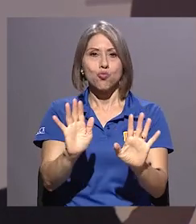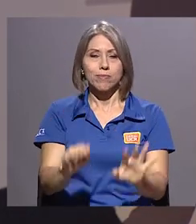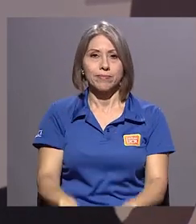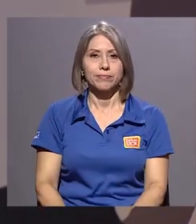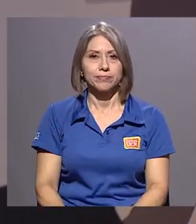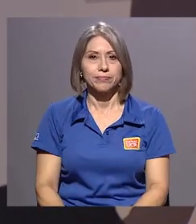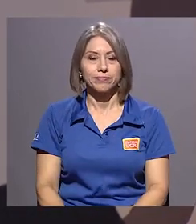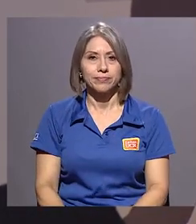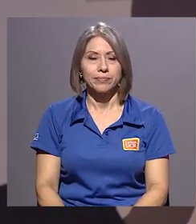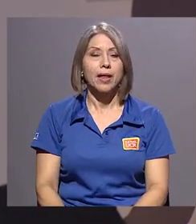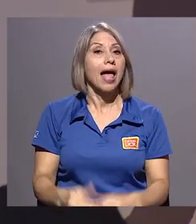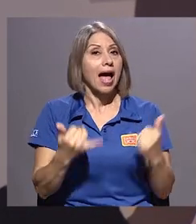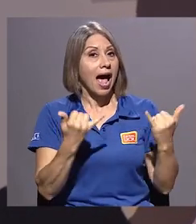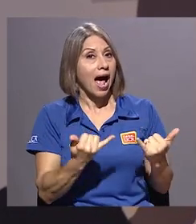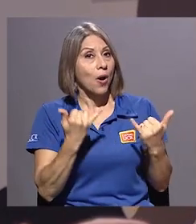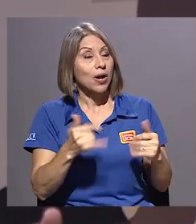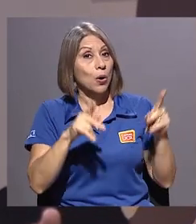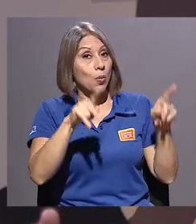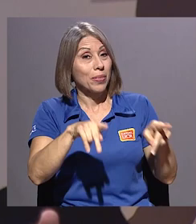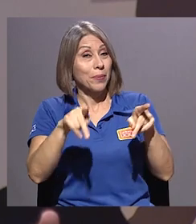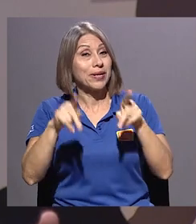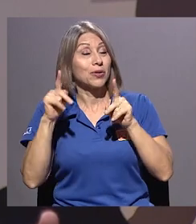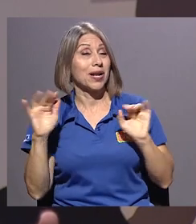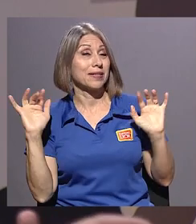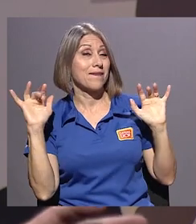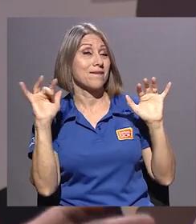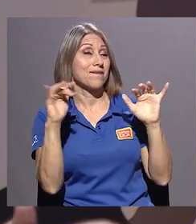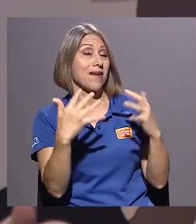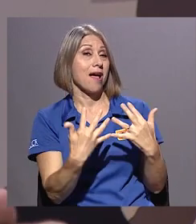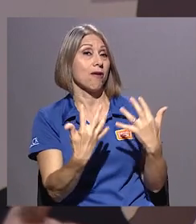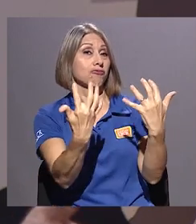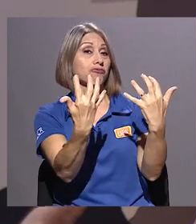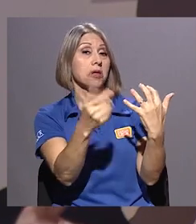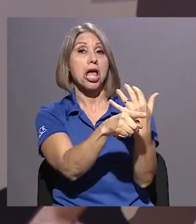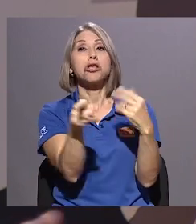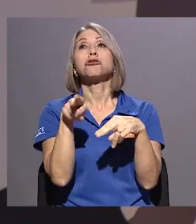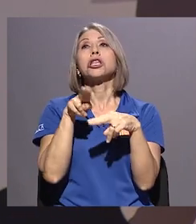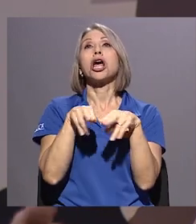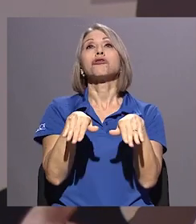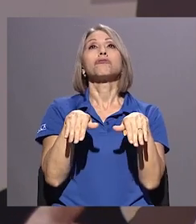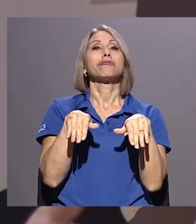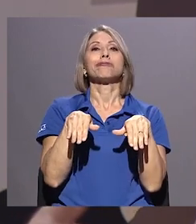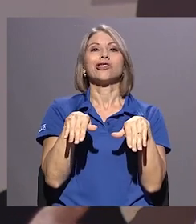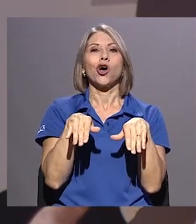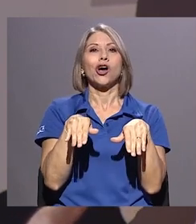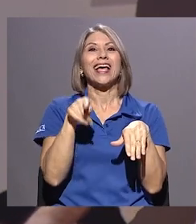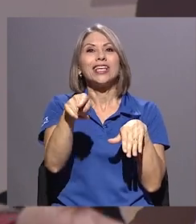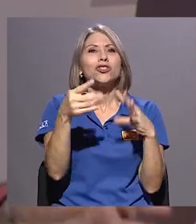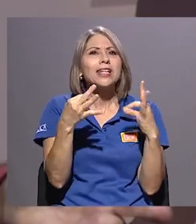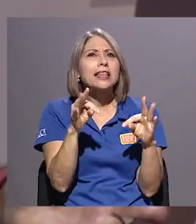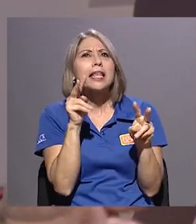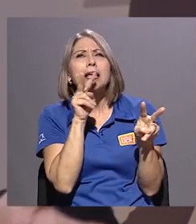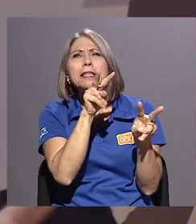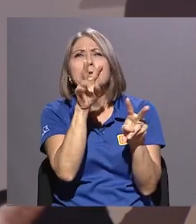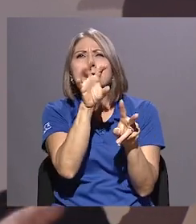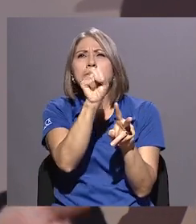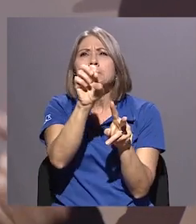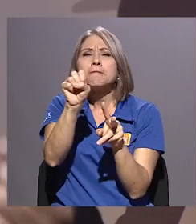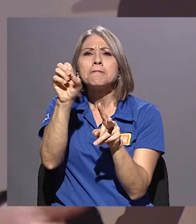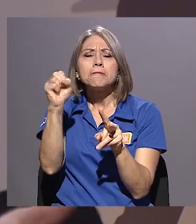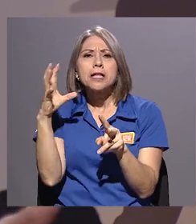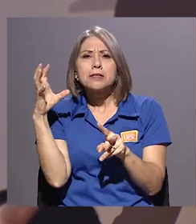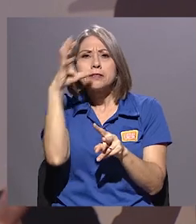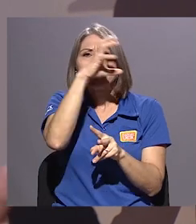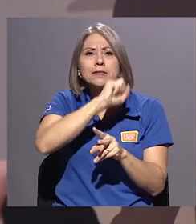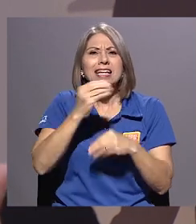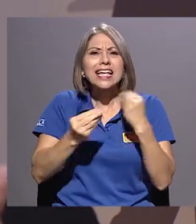cuando el público se enfrenta a una obra en donde no va ser pasivo, sino que va a estar tratando de desenmarañar lo que está viendo, y